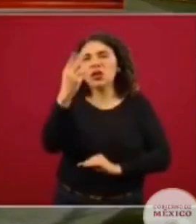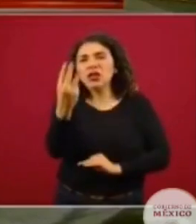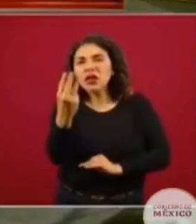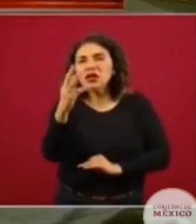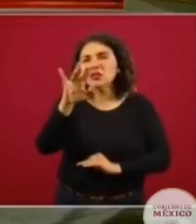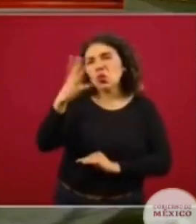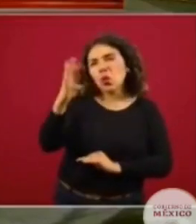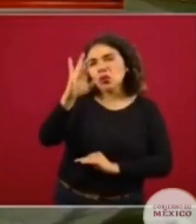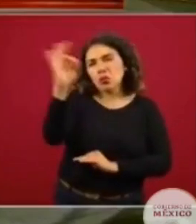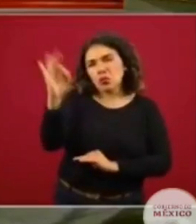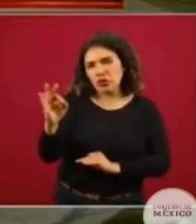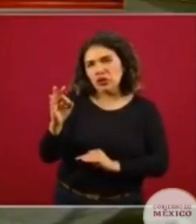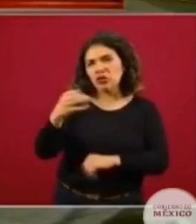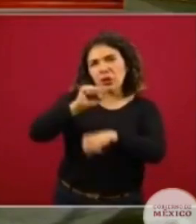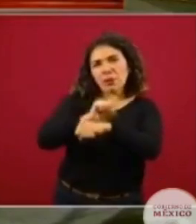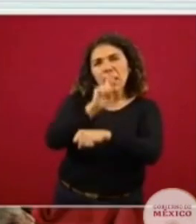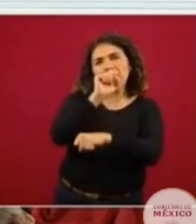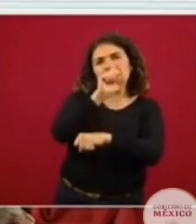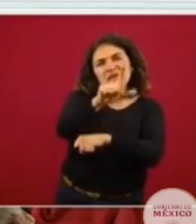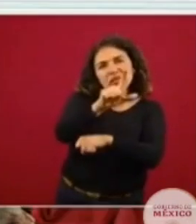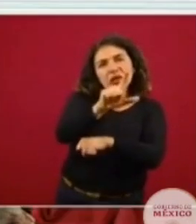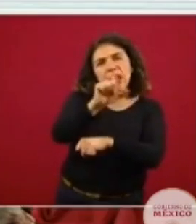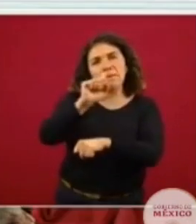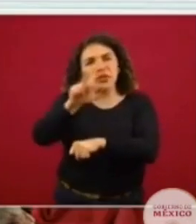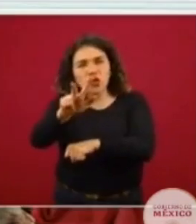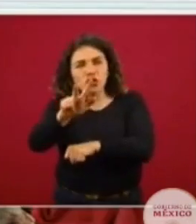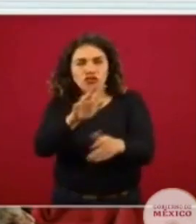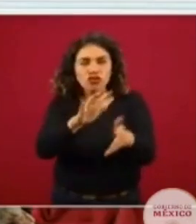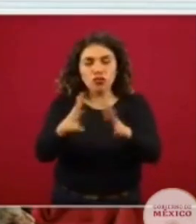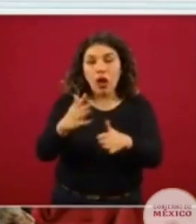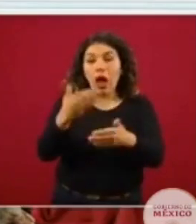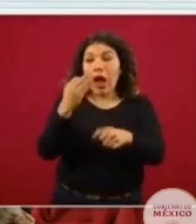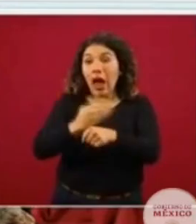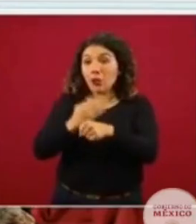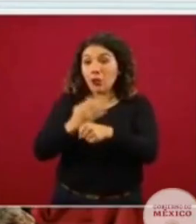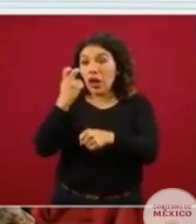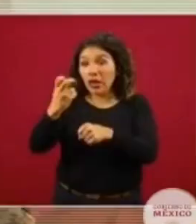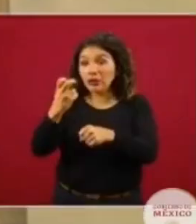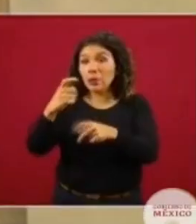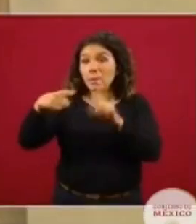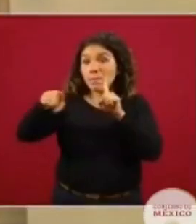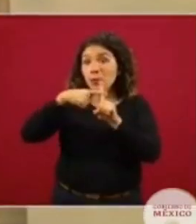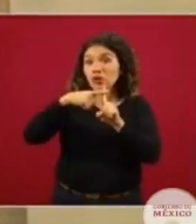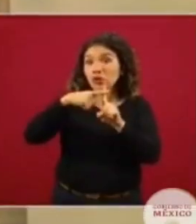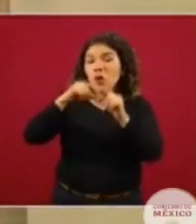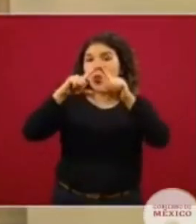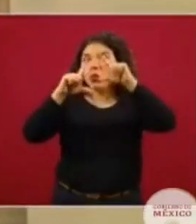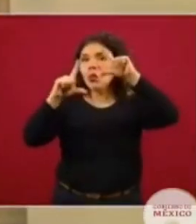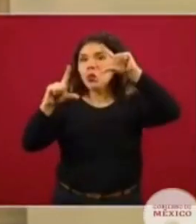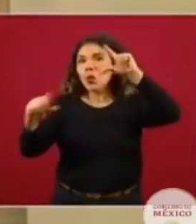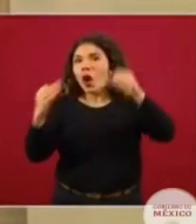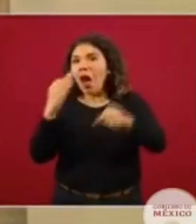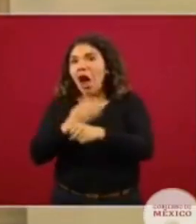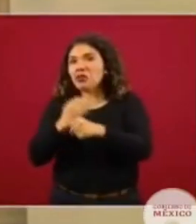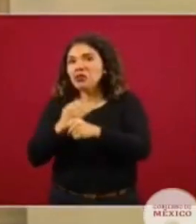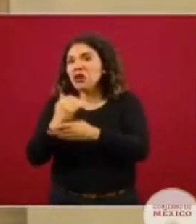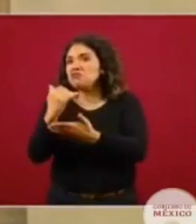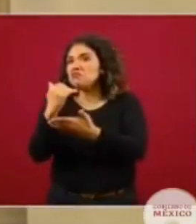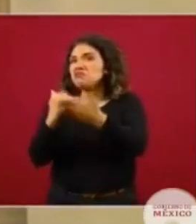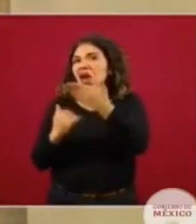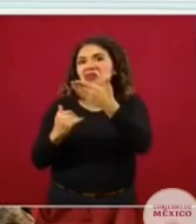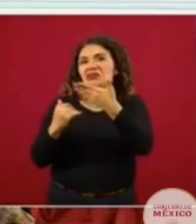54% en las semanas 27, 28 y este porcentaje de positividad se ha ido reduciendo a caer por debajo